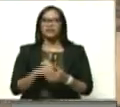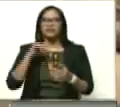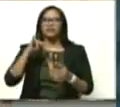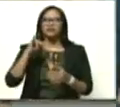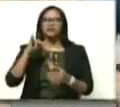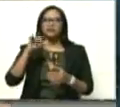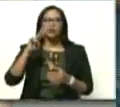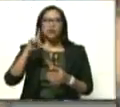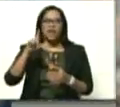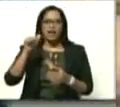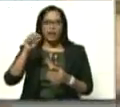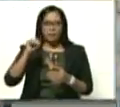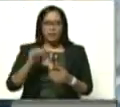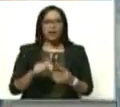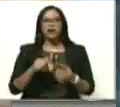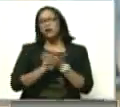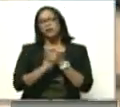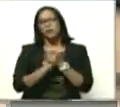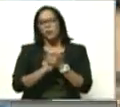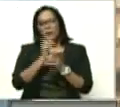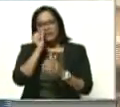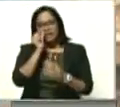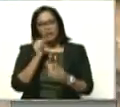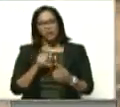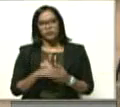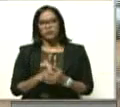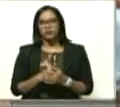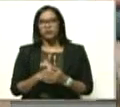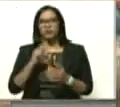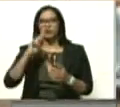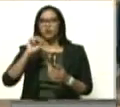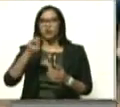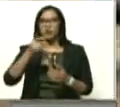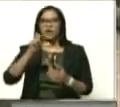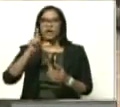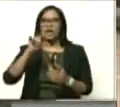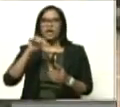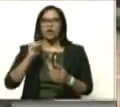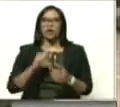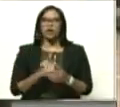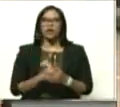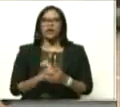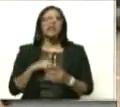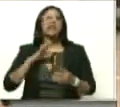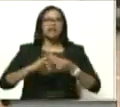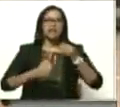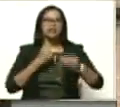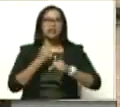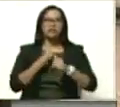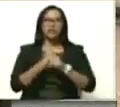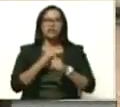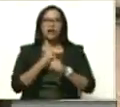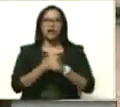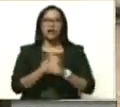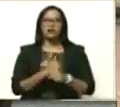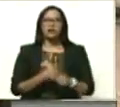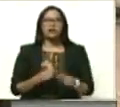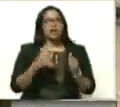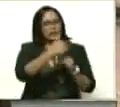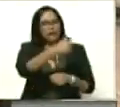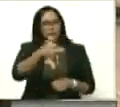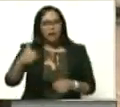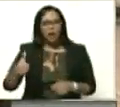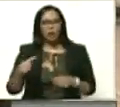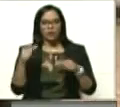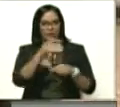compañera, el compañero Rogelio, que están haciendo el trabajo, ¿verdad? Cada uno de estos